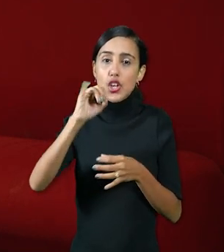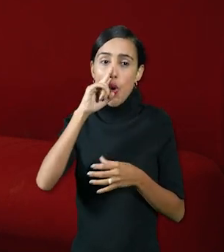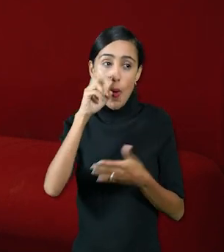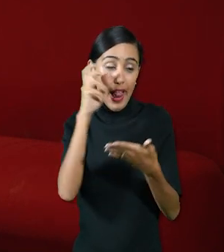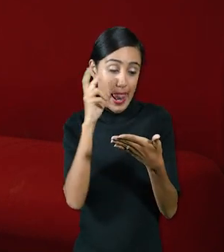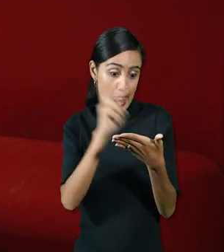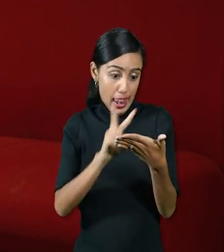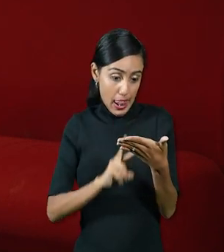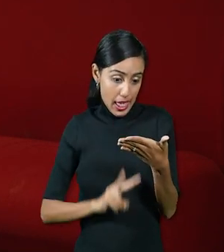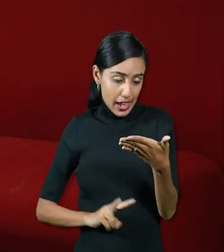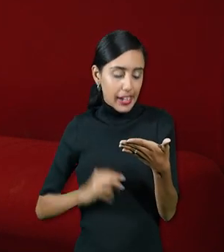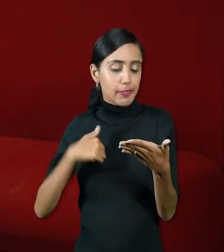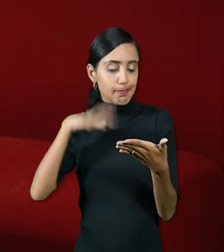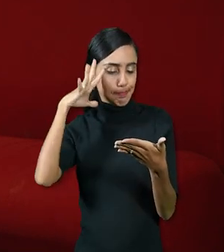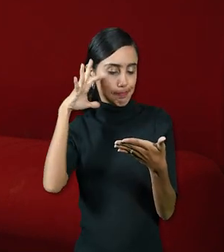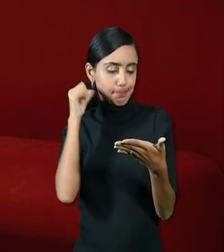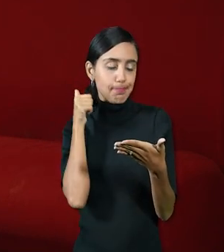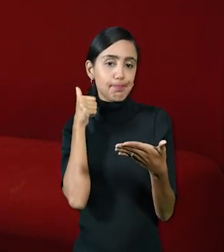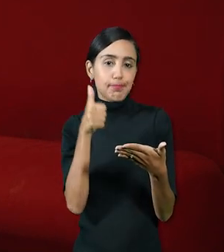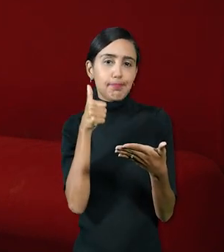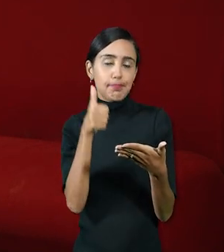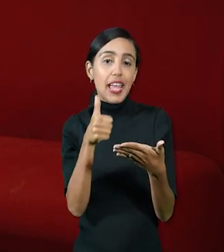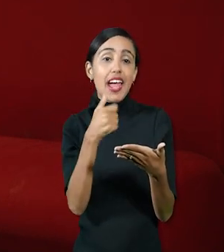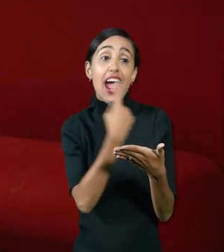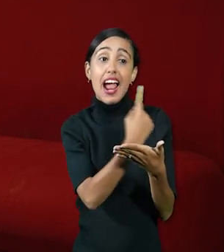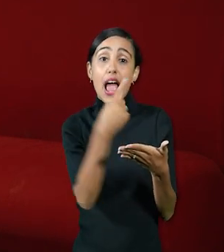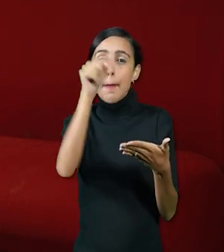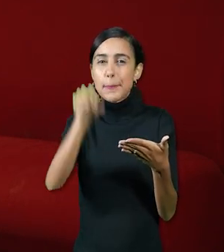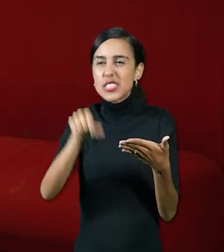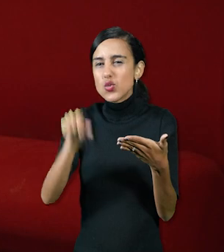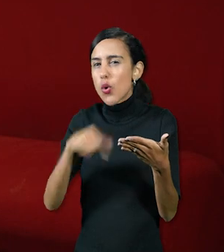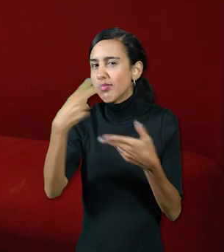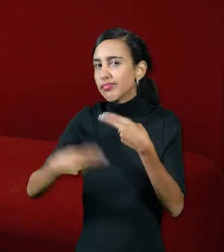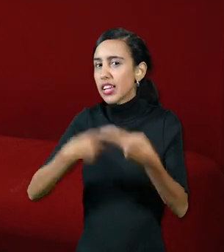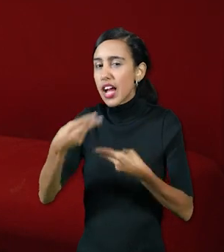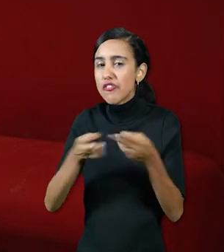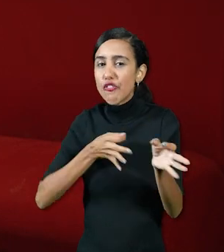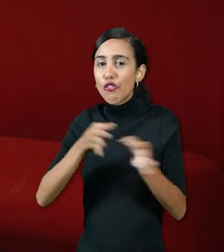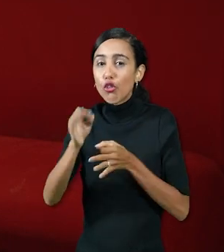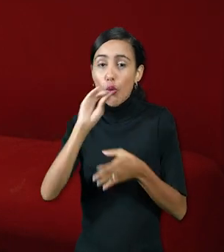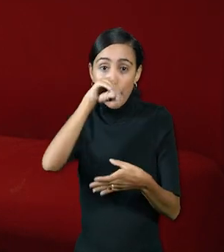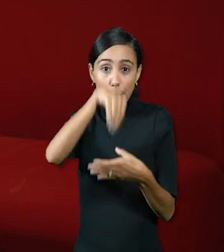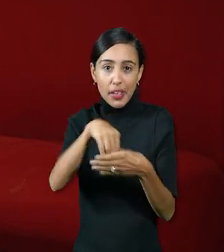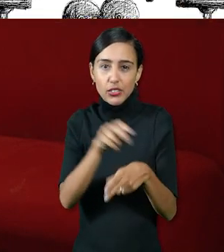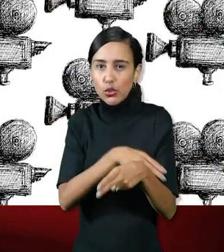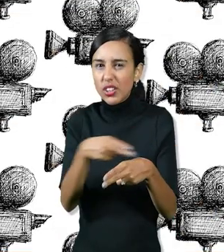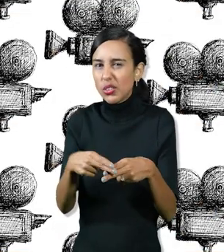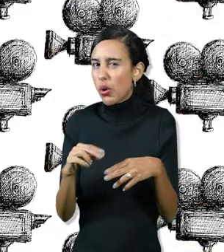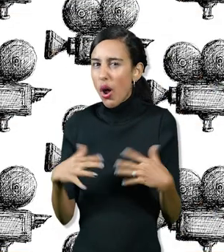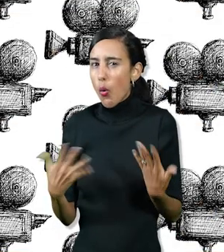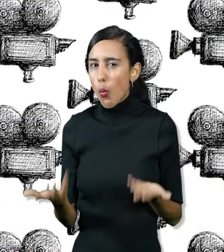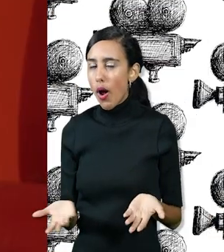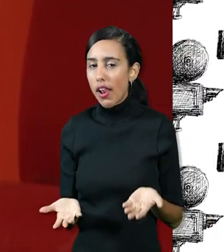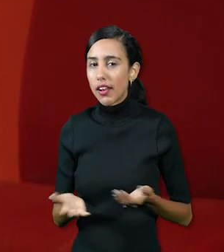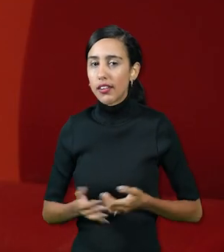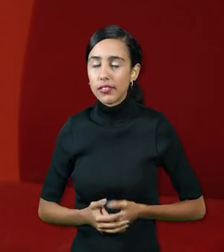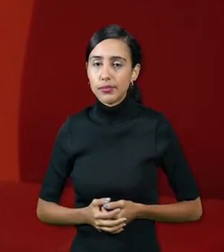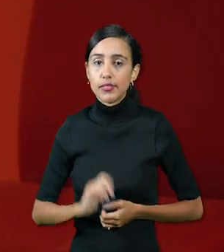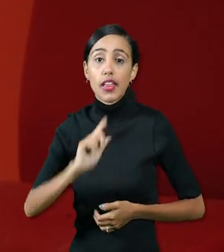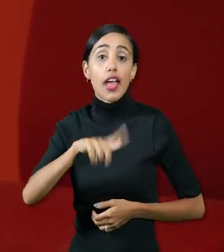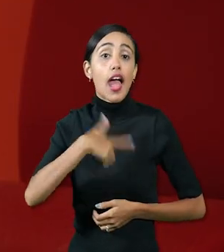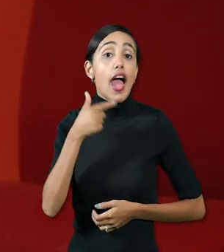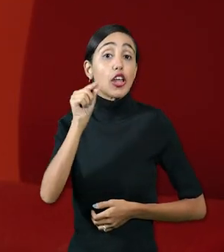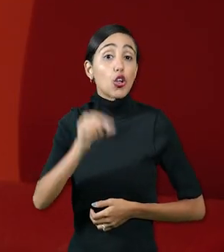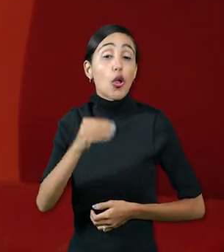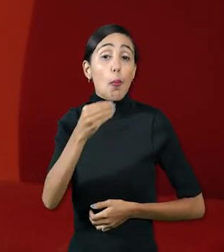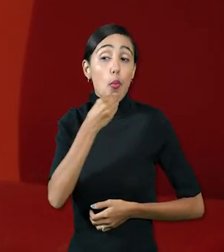leerlo y entender qué hace cada personaje, qué función cumple dentro de la historia Los actores